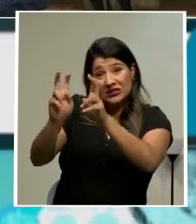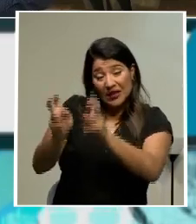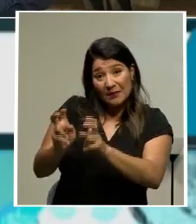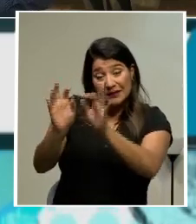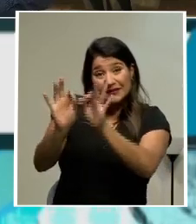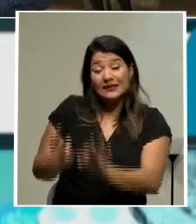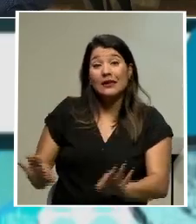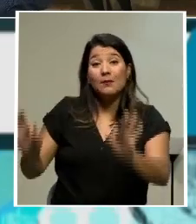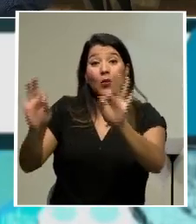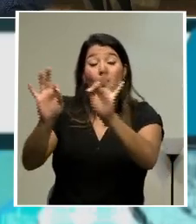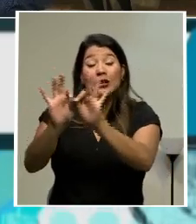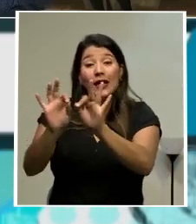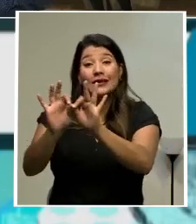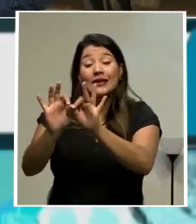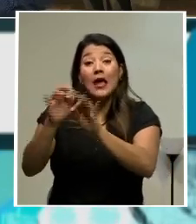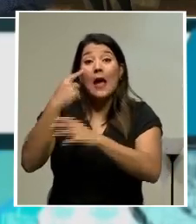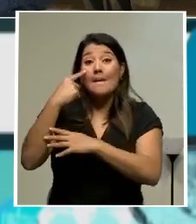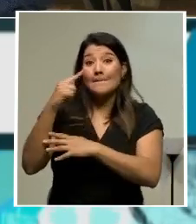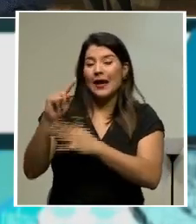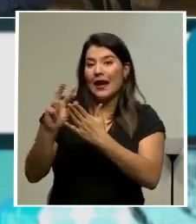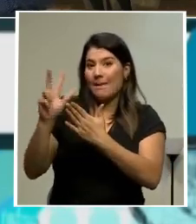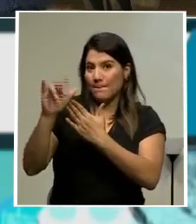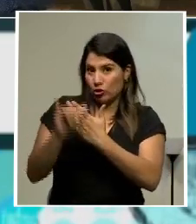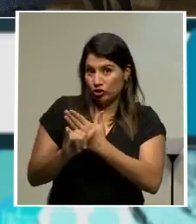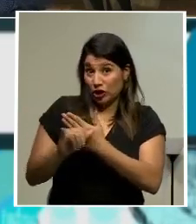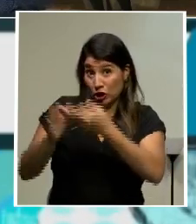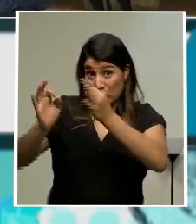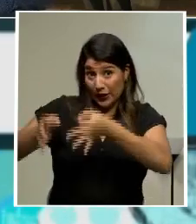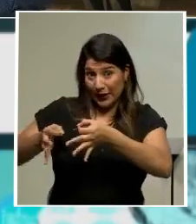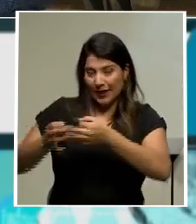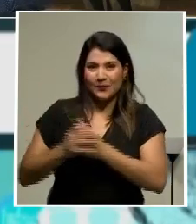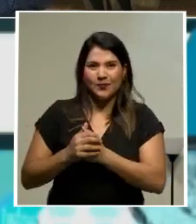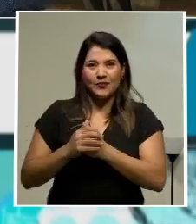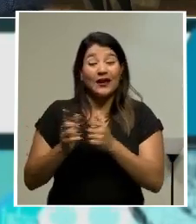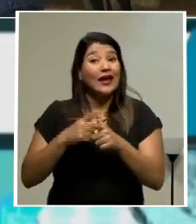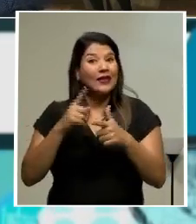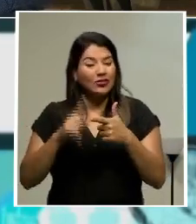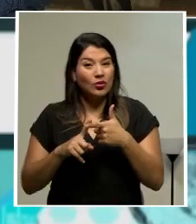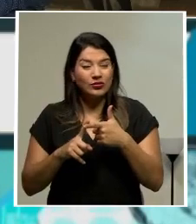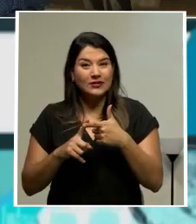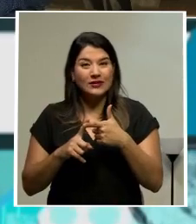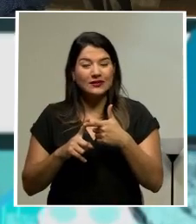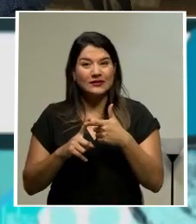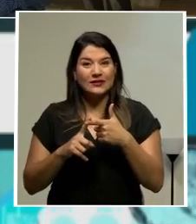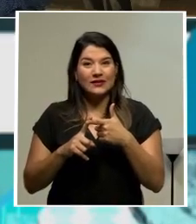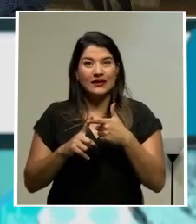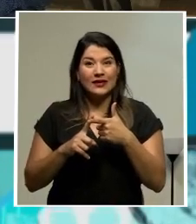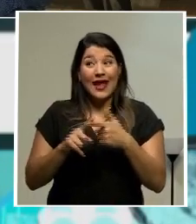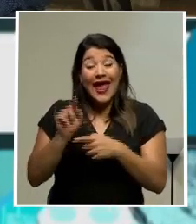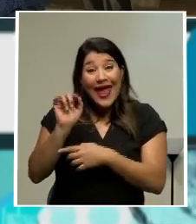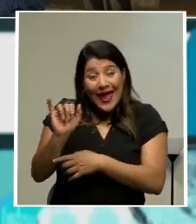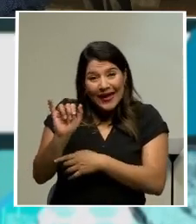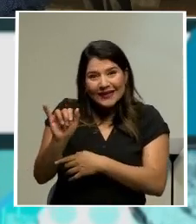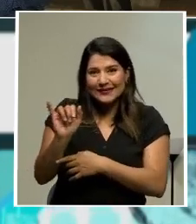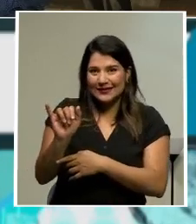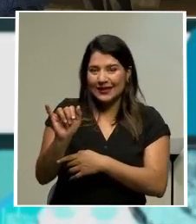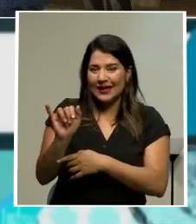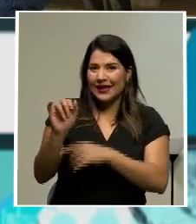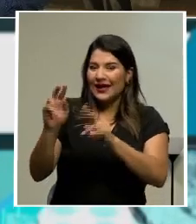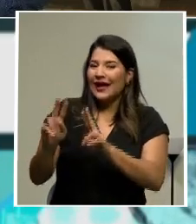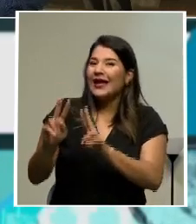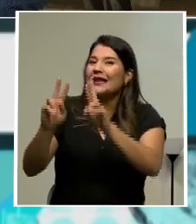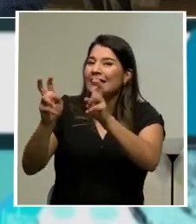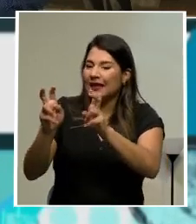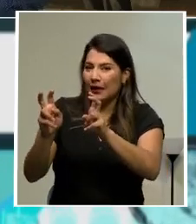el proyecto original. Entonces, ahí está el punto